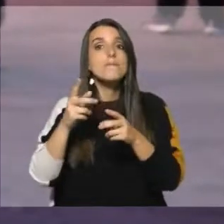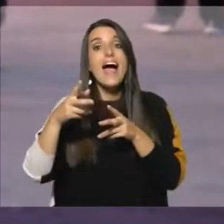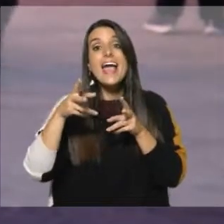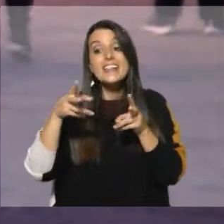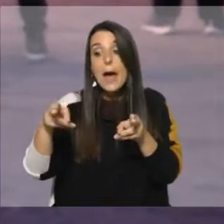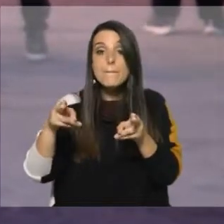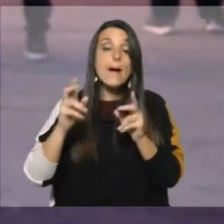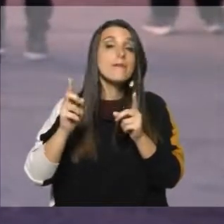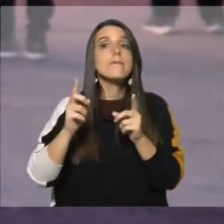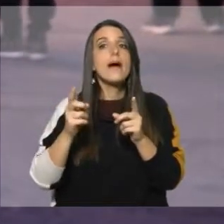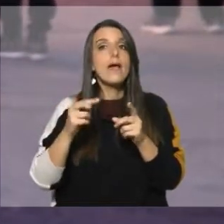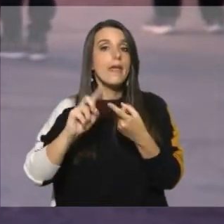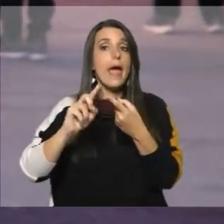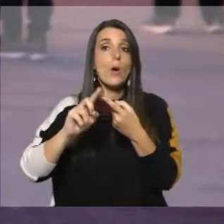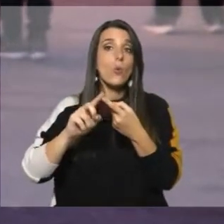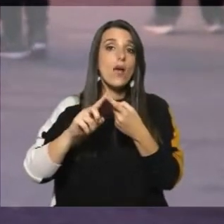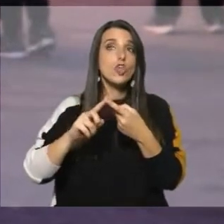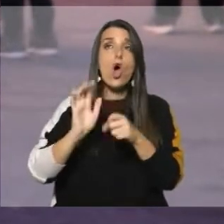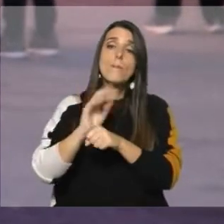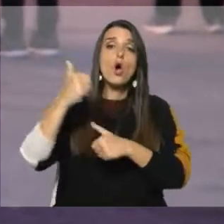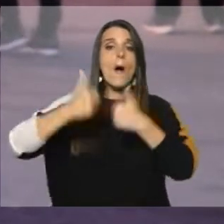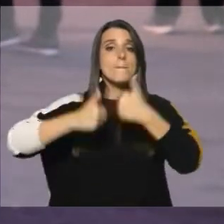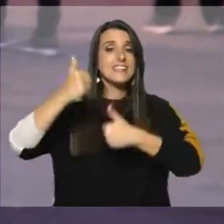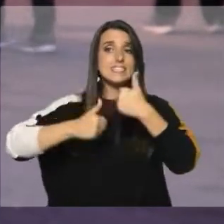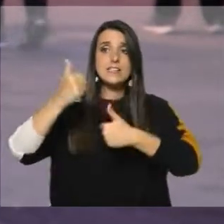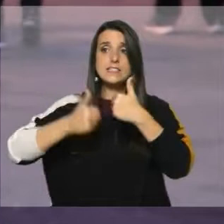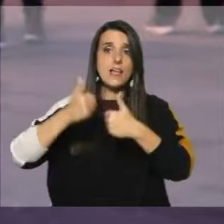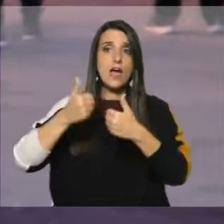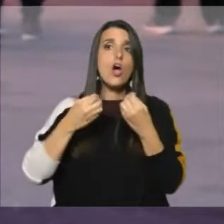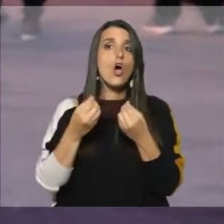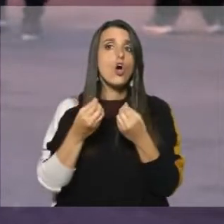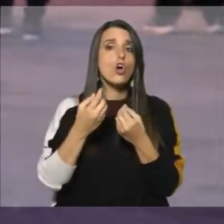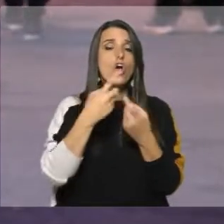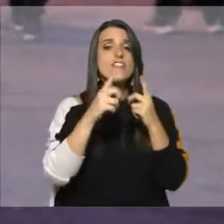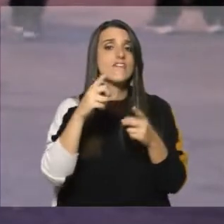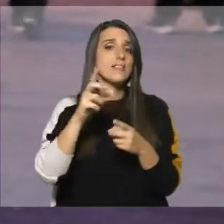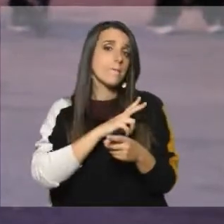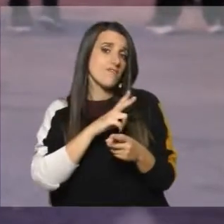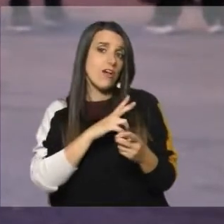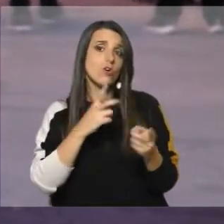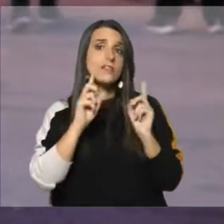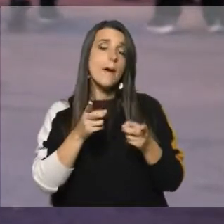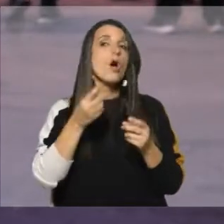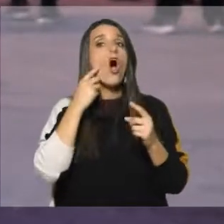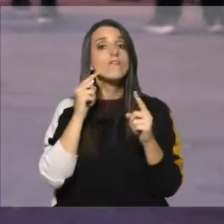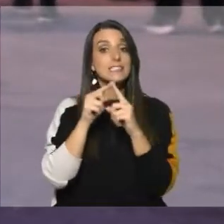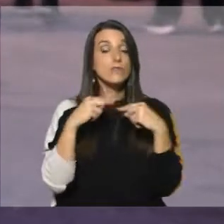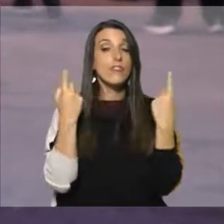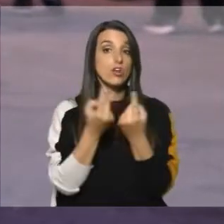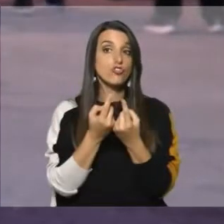de negociación competitiva, de diálogo competitivo con los diferentes oferentes. El objetivo del